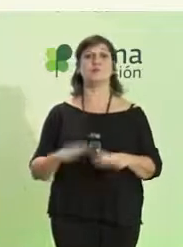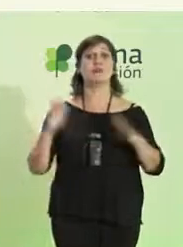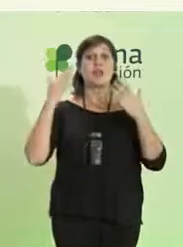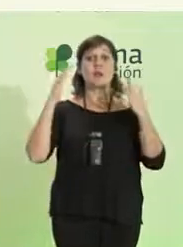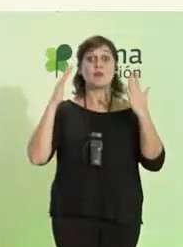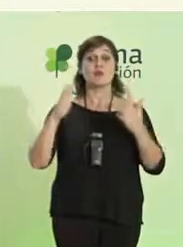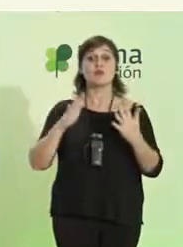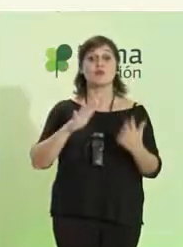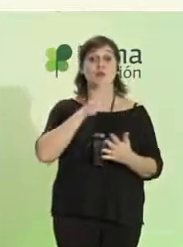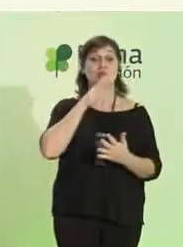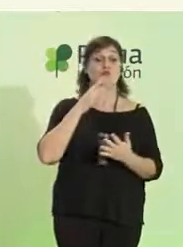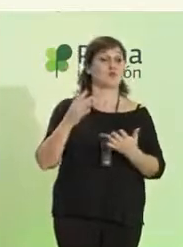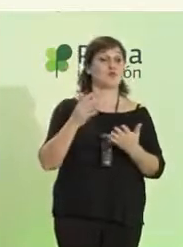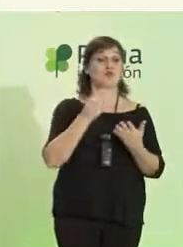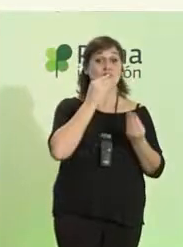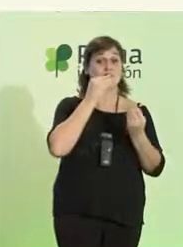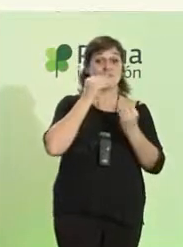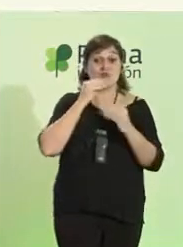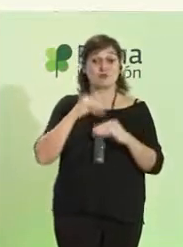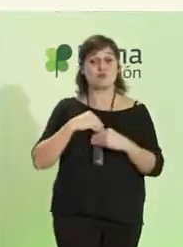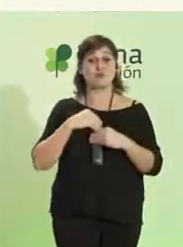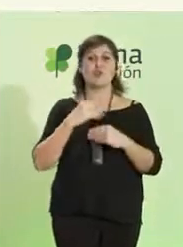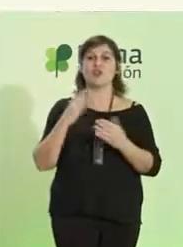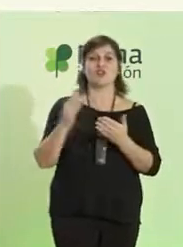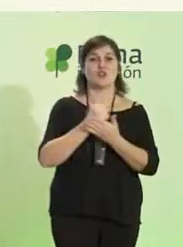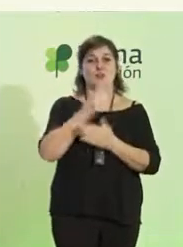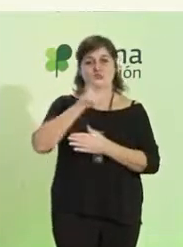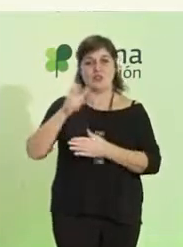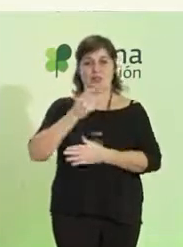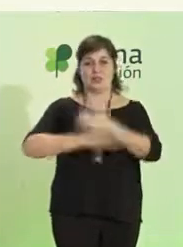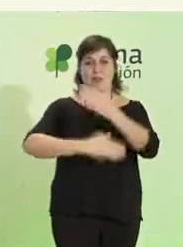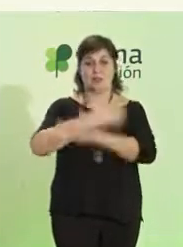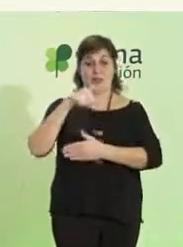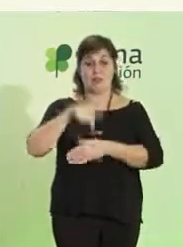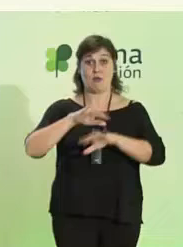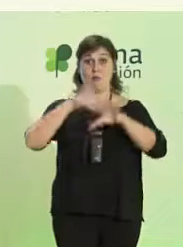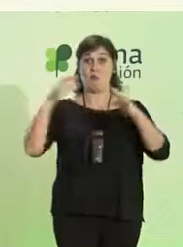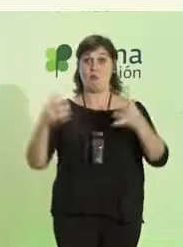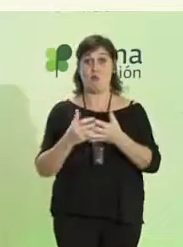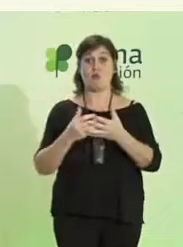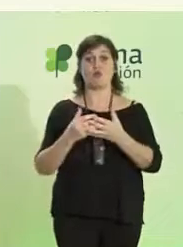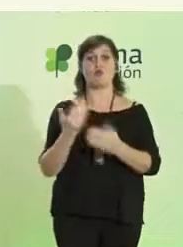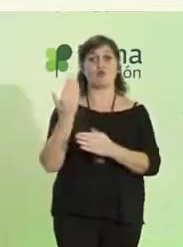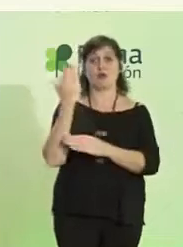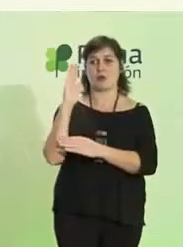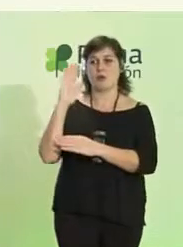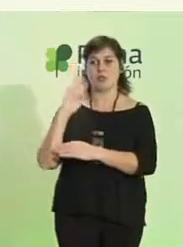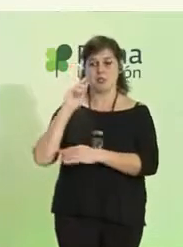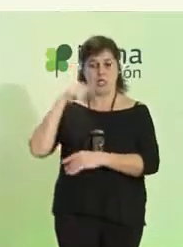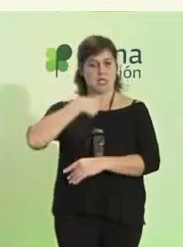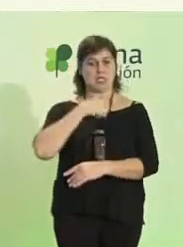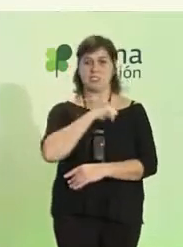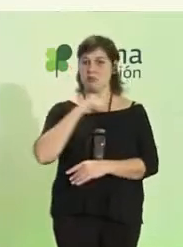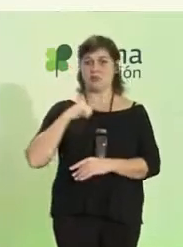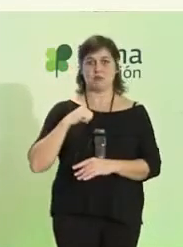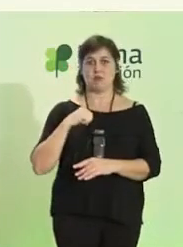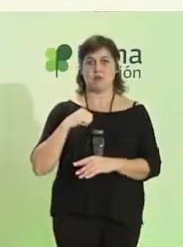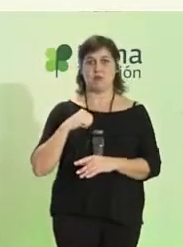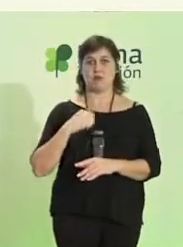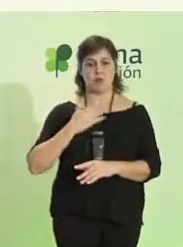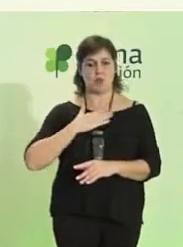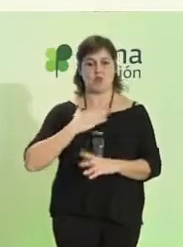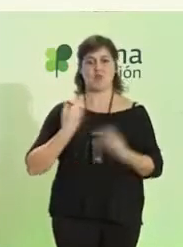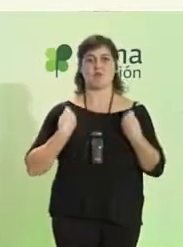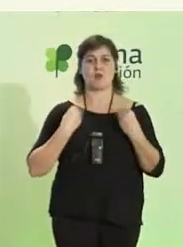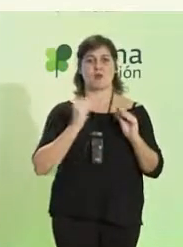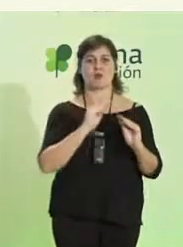todas las personas con discapacidad que, afortunadamente, hoy en el mundo empiezan a autorrepresentarse, a ser dueños de sus vidas. Va para